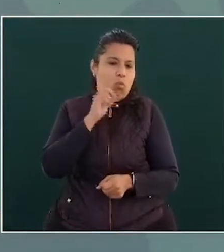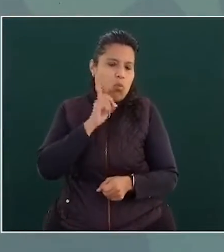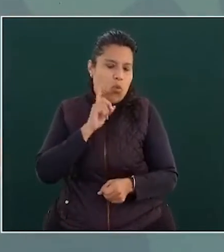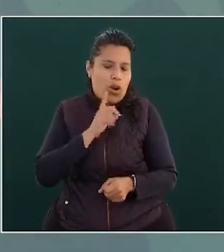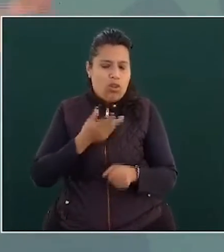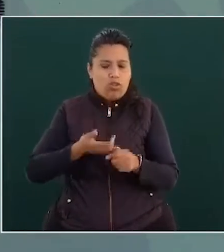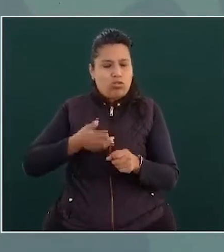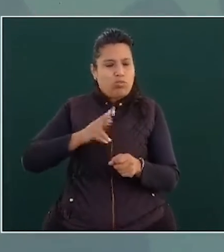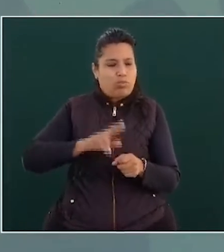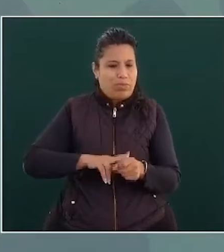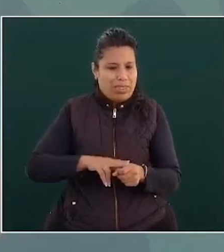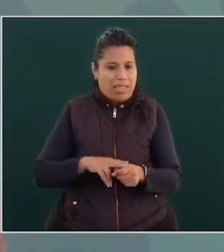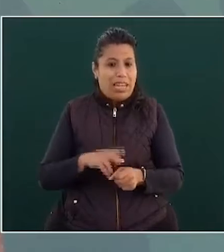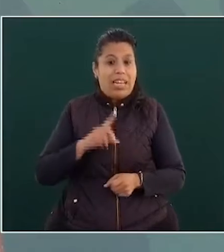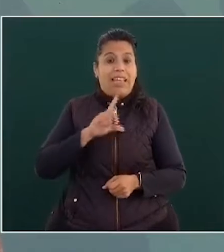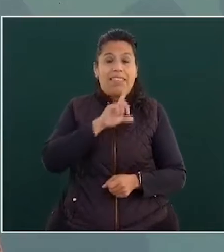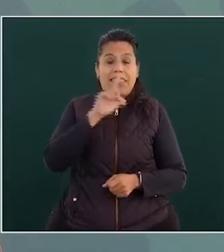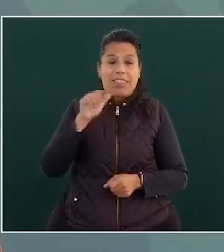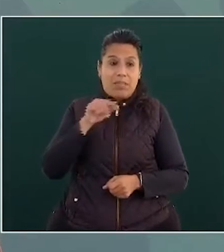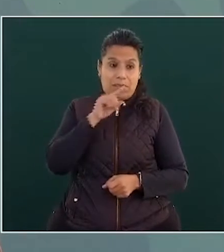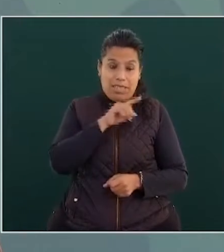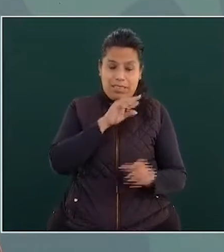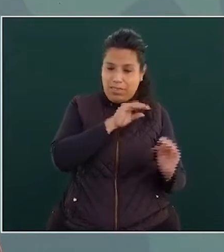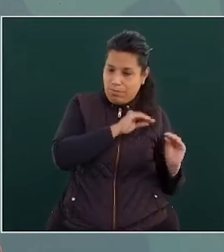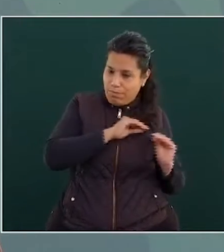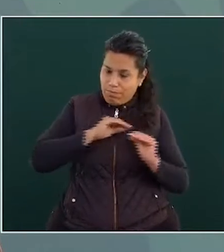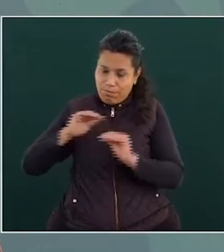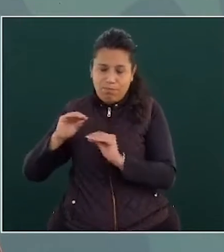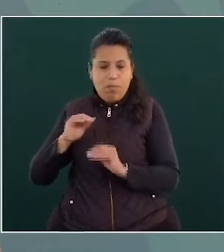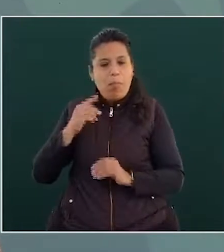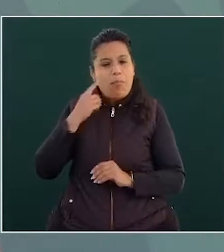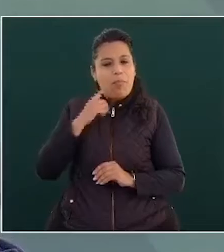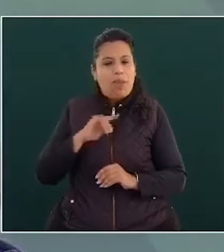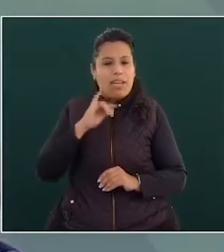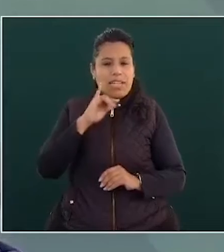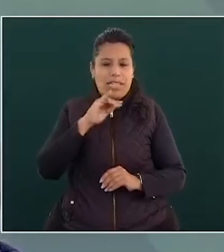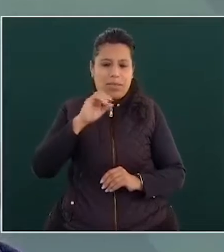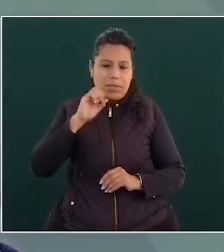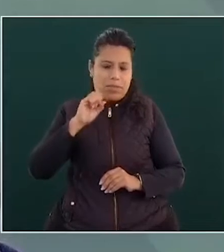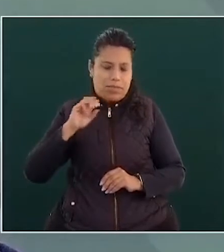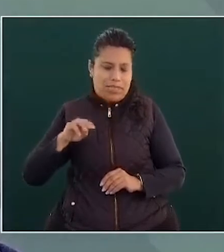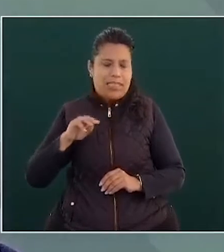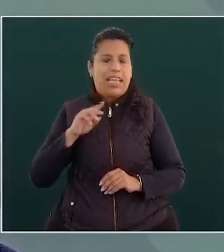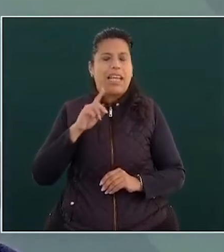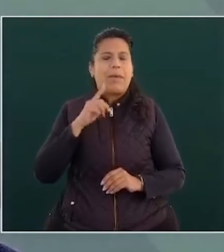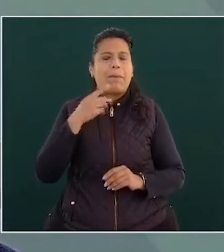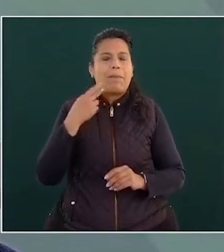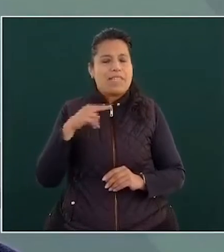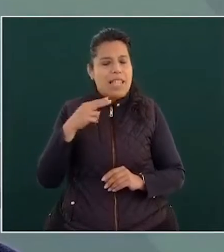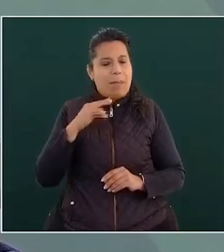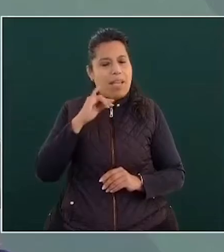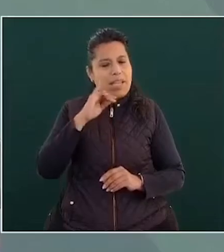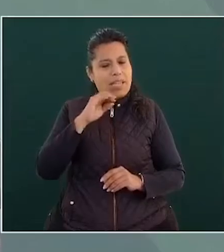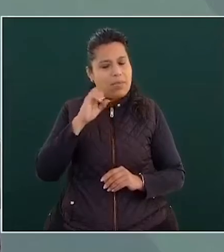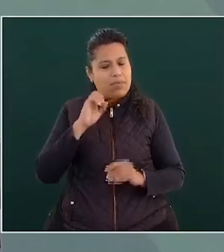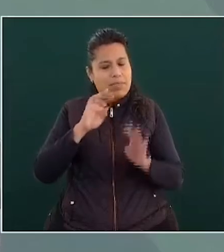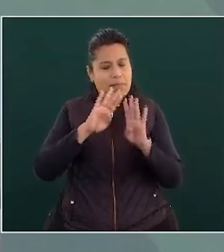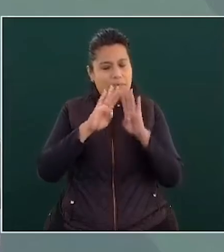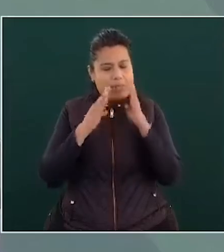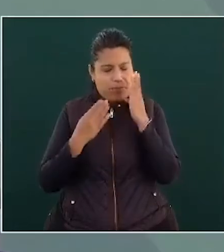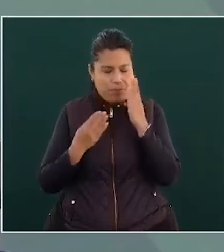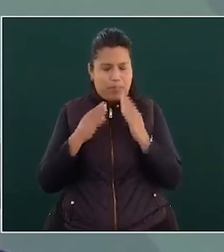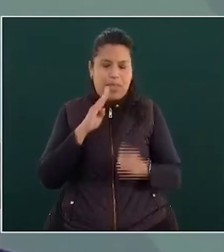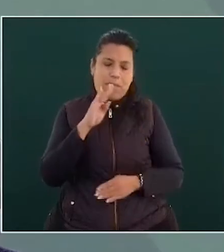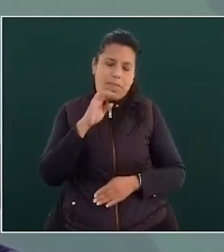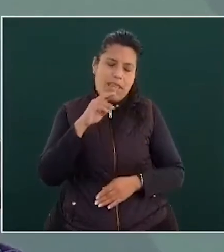todos van a pasar a ese sistema de IMSS-Bienestar, se van a